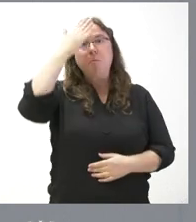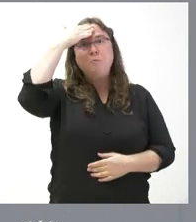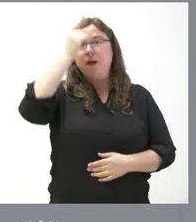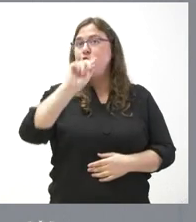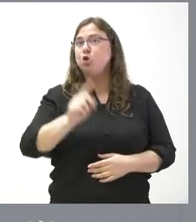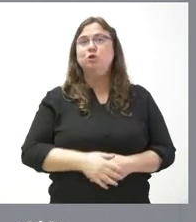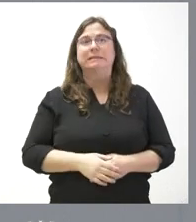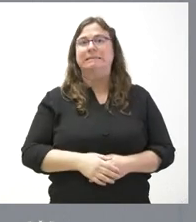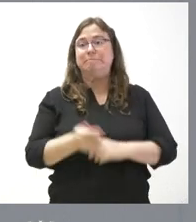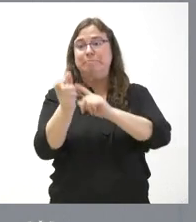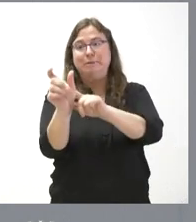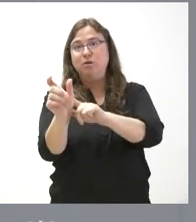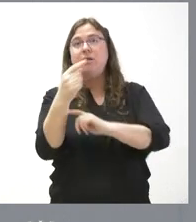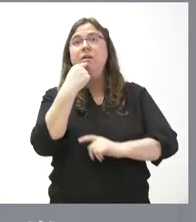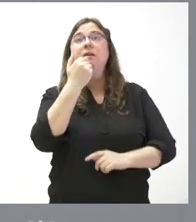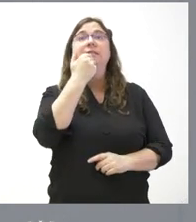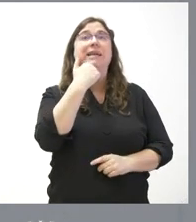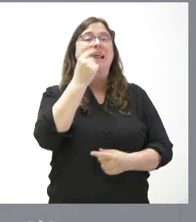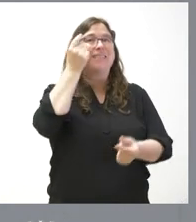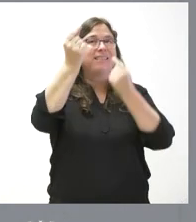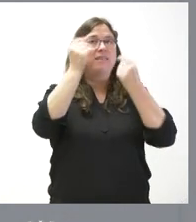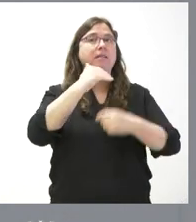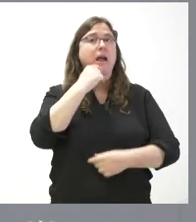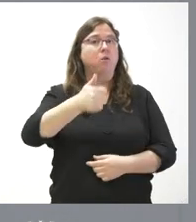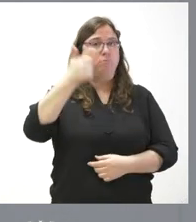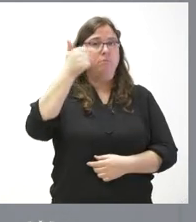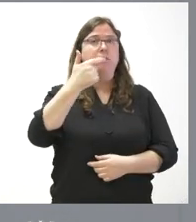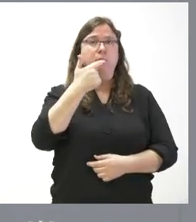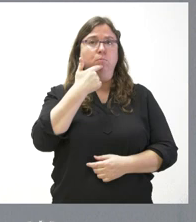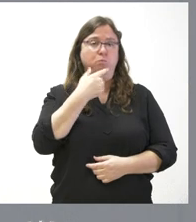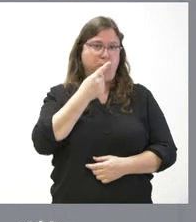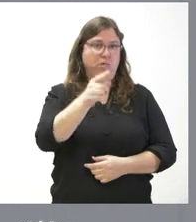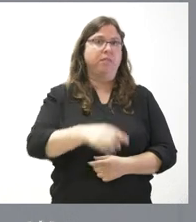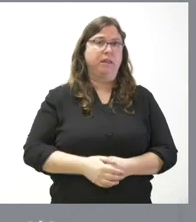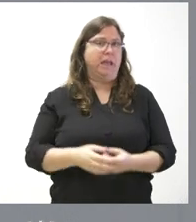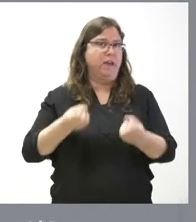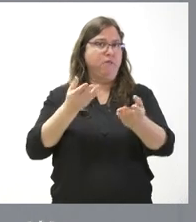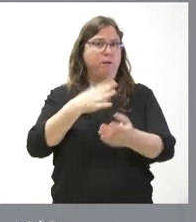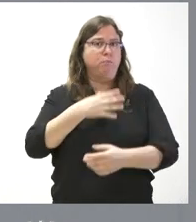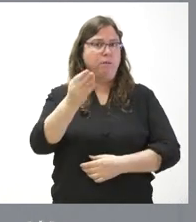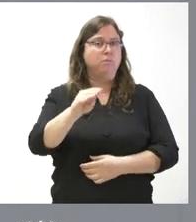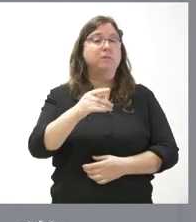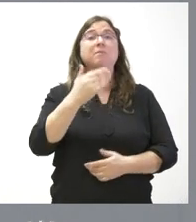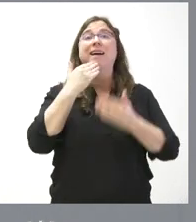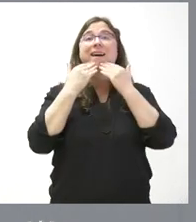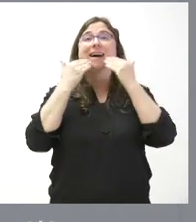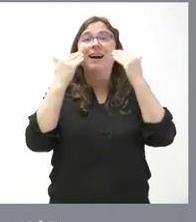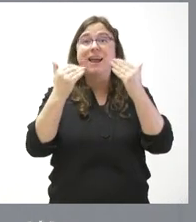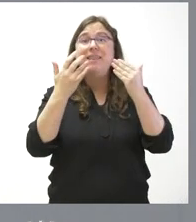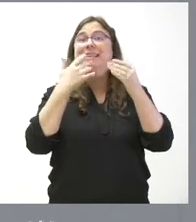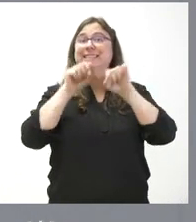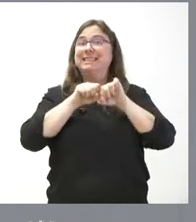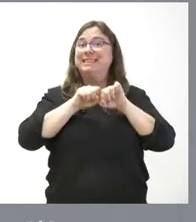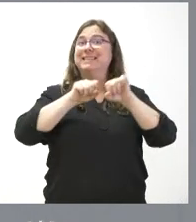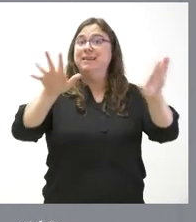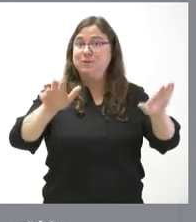No sé si ahí vienen, pero si quieren algún detalle adicional se lo podemos informar y además se lo agradezco porque cuanta más difusión y